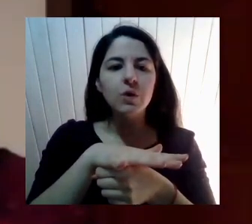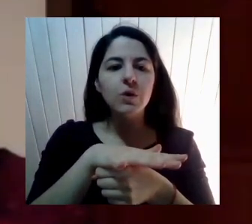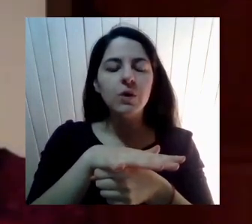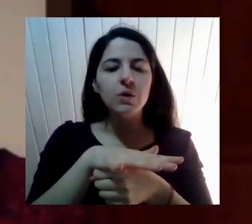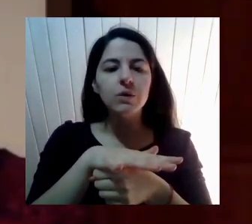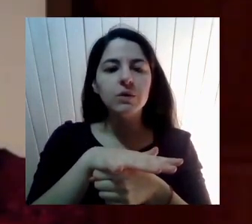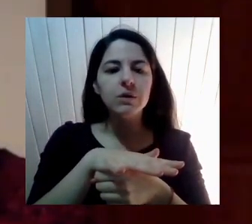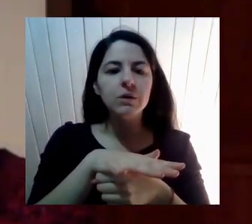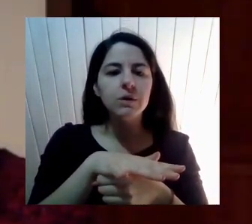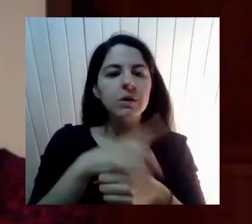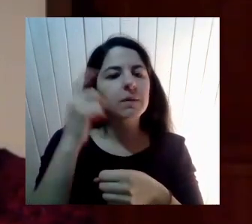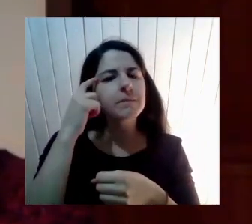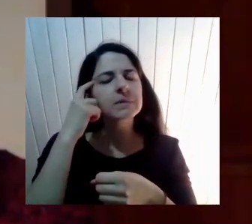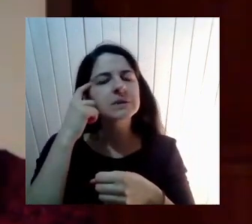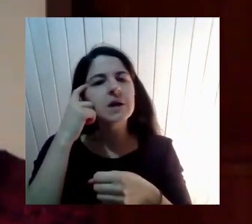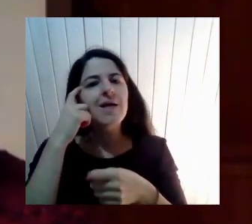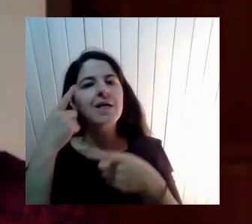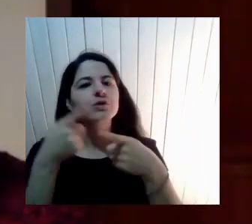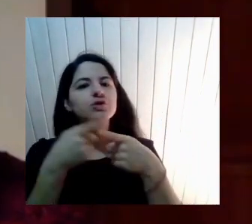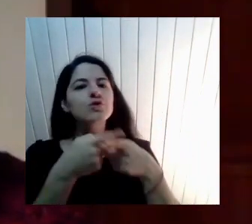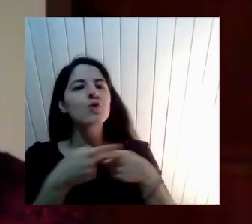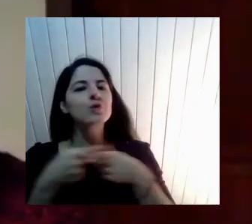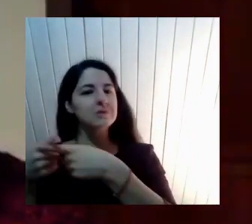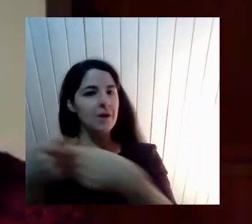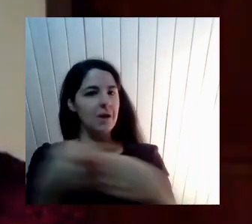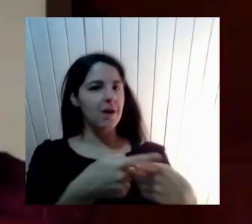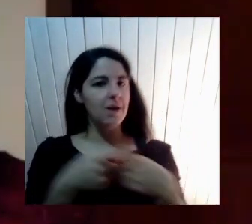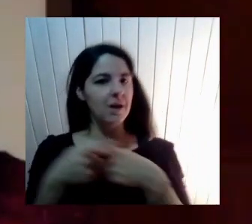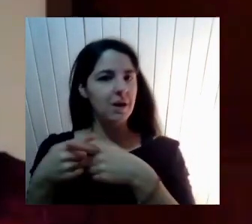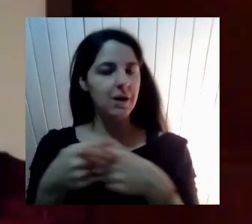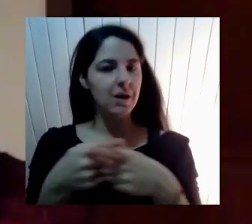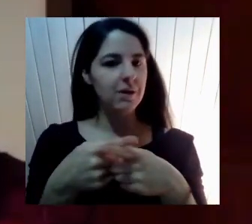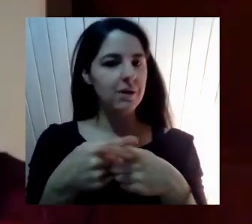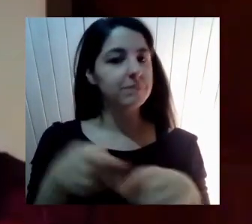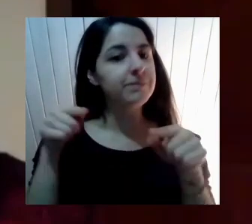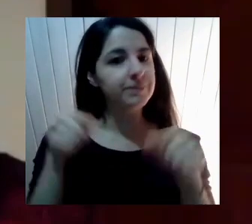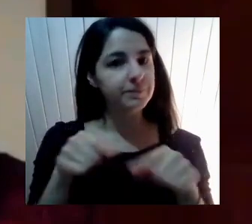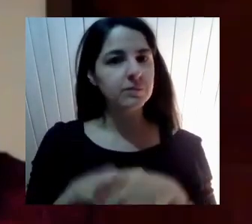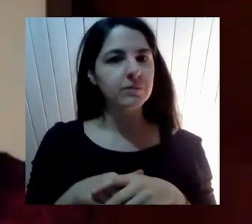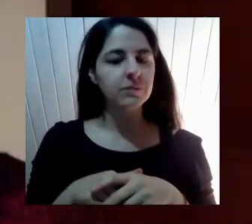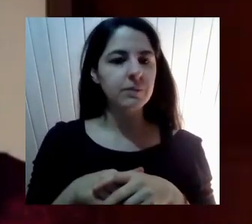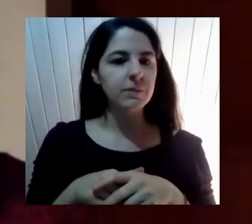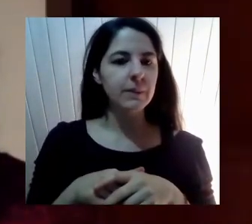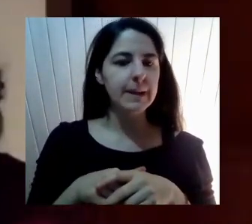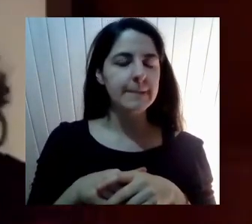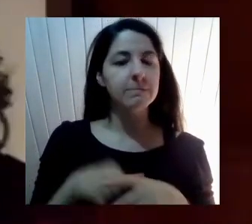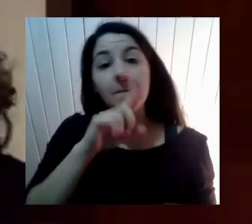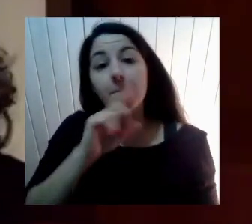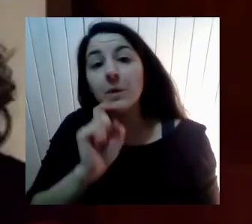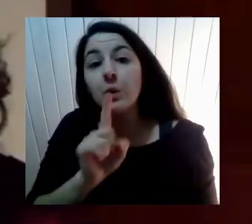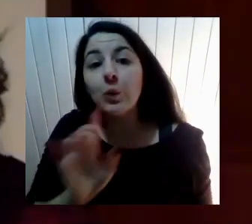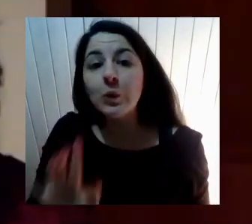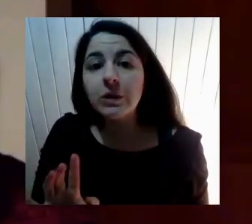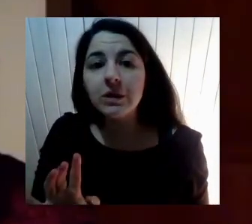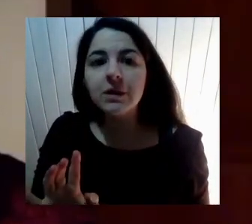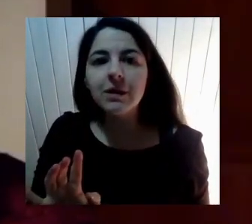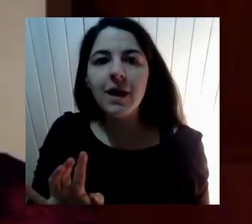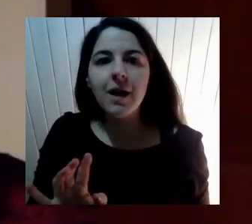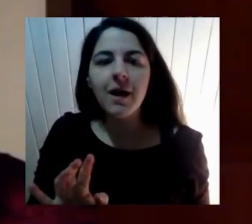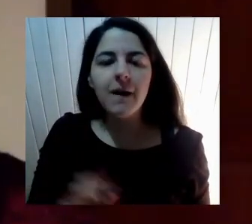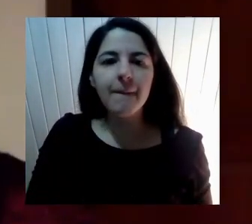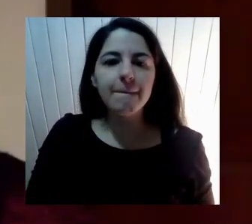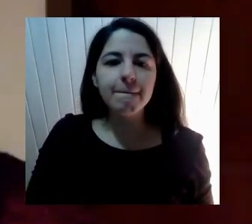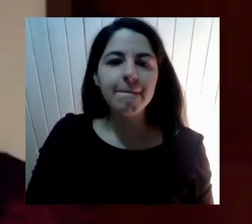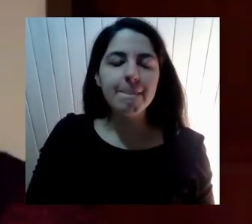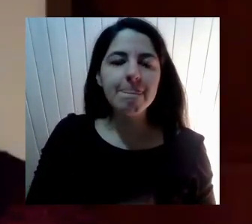Tensada Desde lo social Así que Esa era más bien Una pregunta Con respecto A lo de la Ley